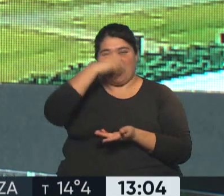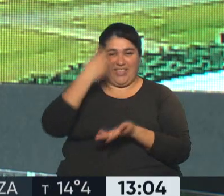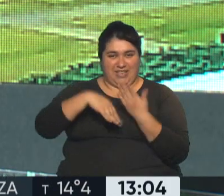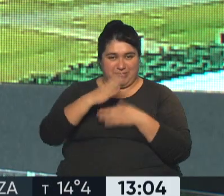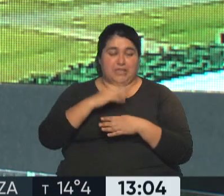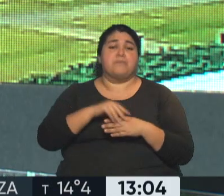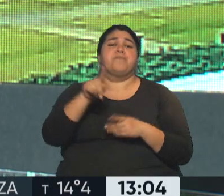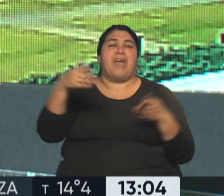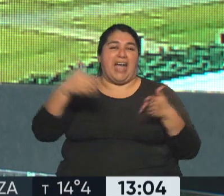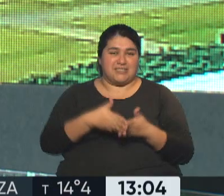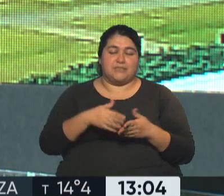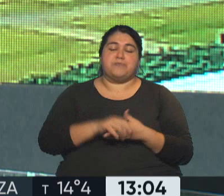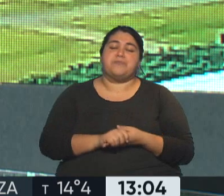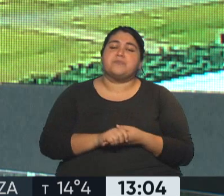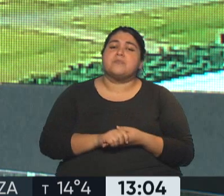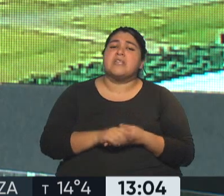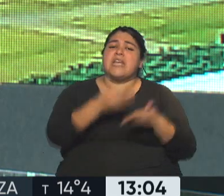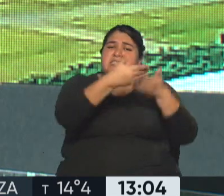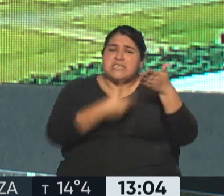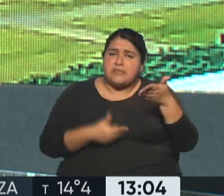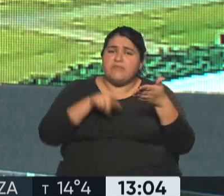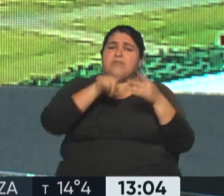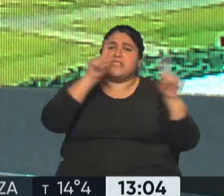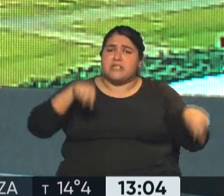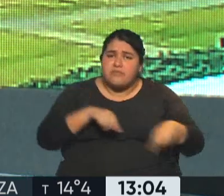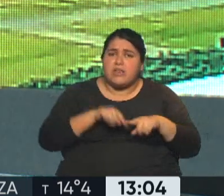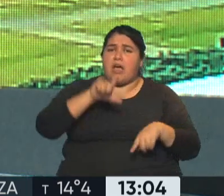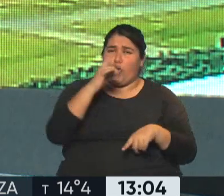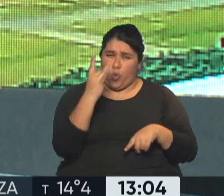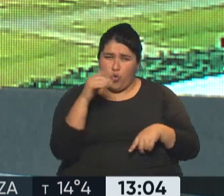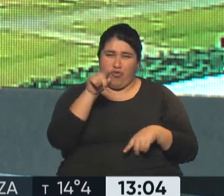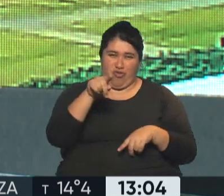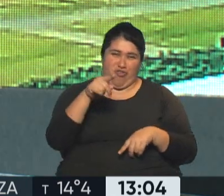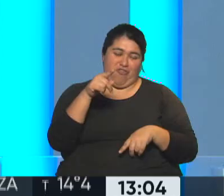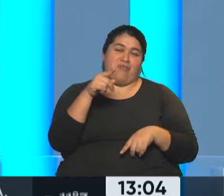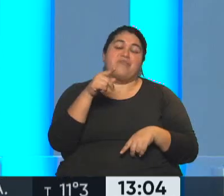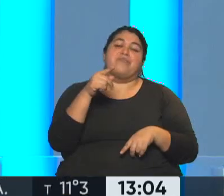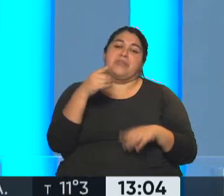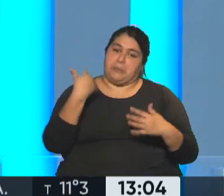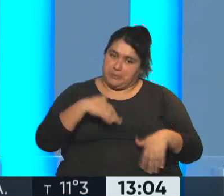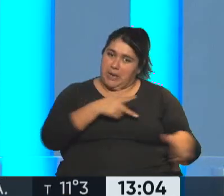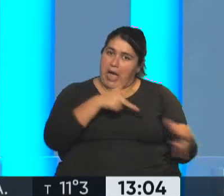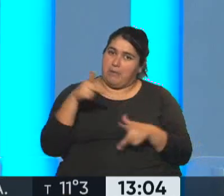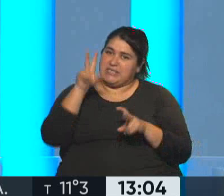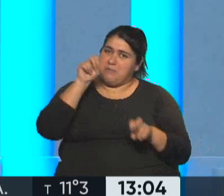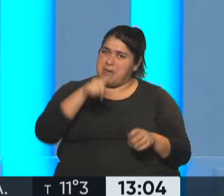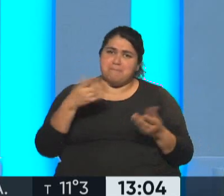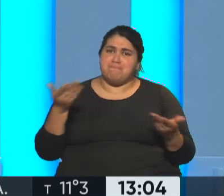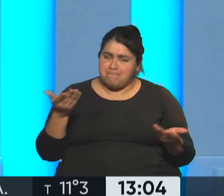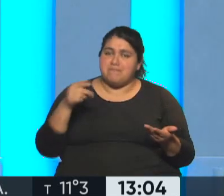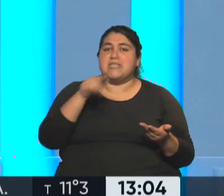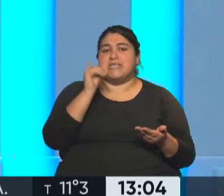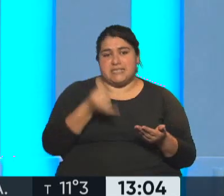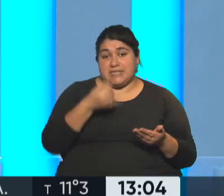tema de hoy, Certificado Único de Discapacidad. ¿Hay mucho para hablar sobre esto? Muchísimo y sobre todo porque en